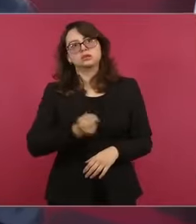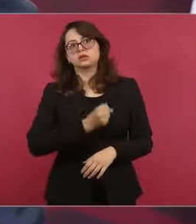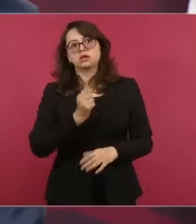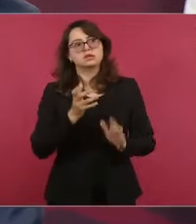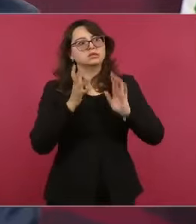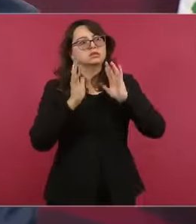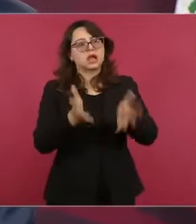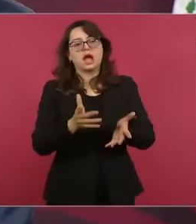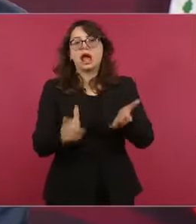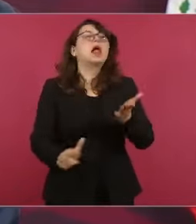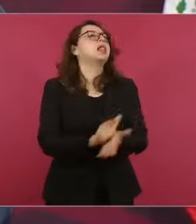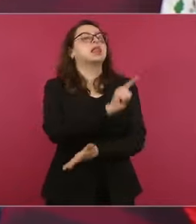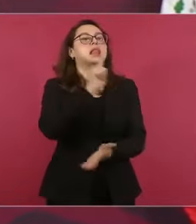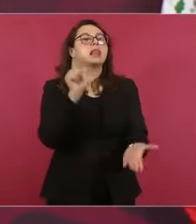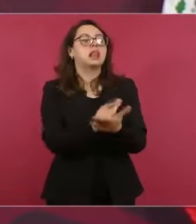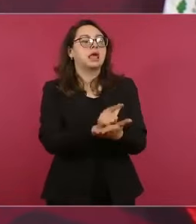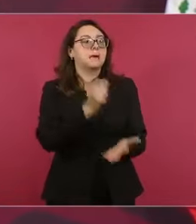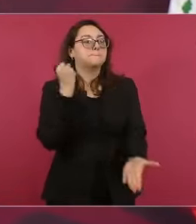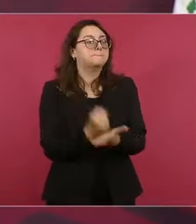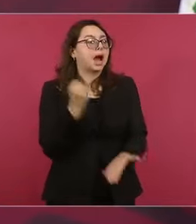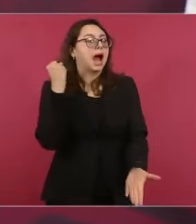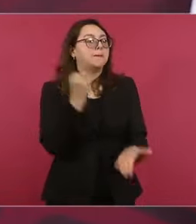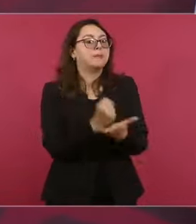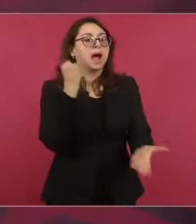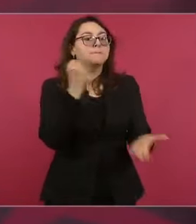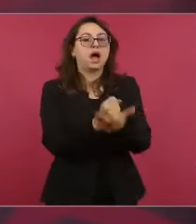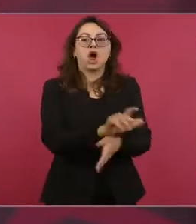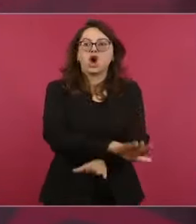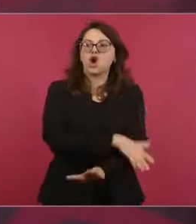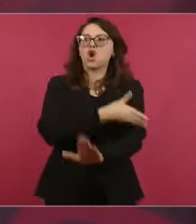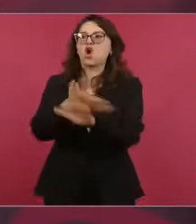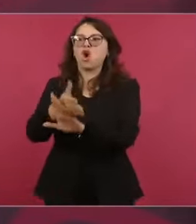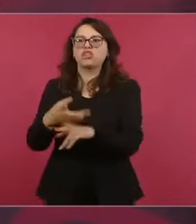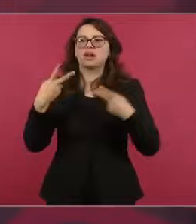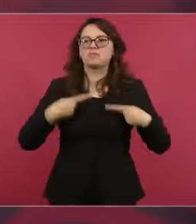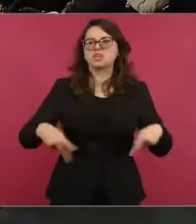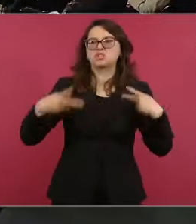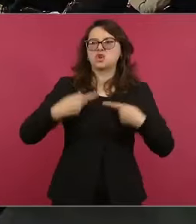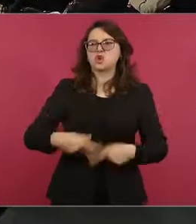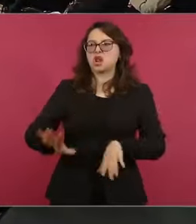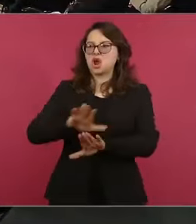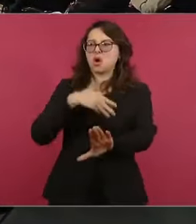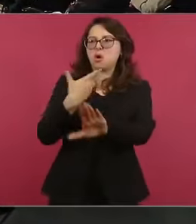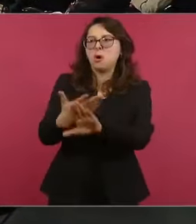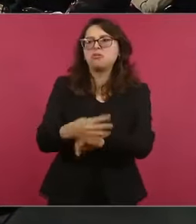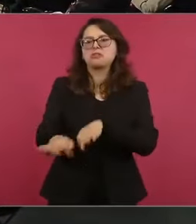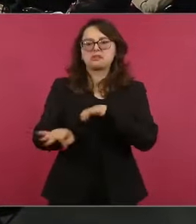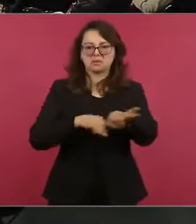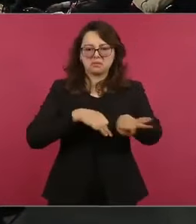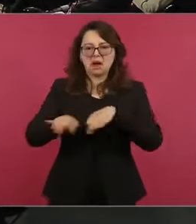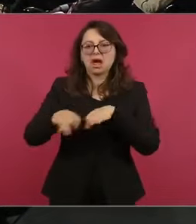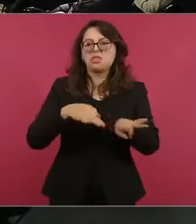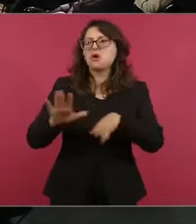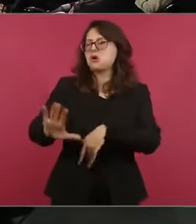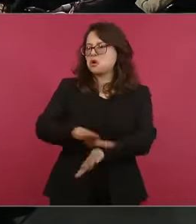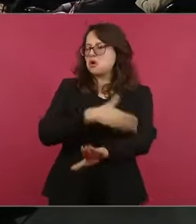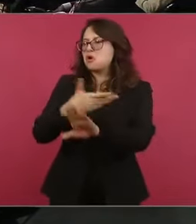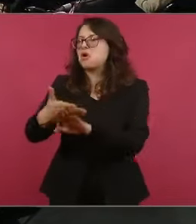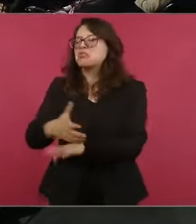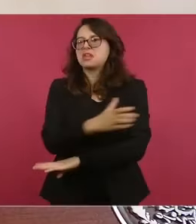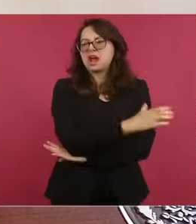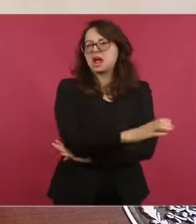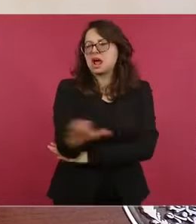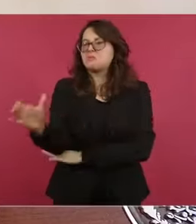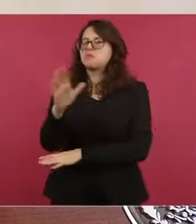ninguna iniciativa en contra de los trabajadores, en contra de los campesinos,